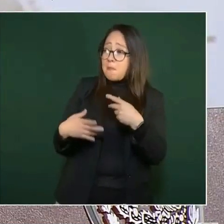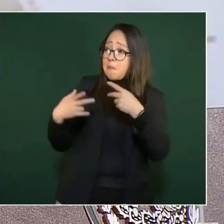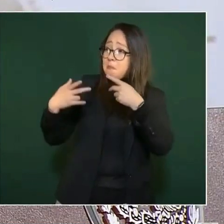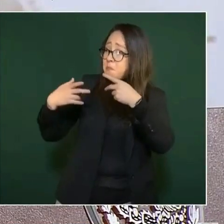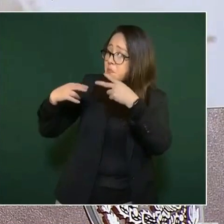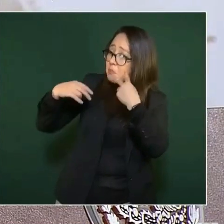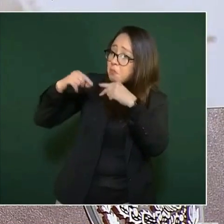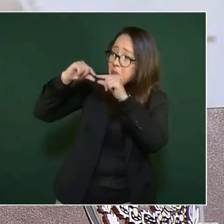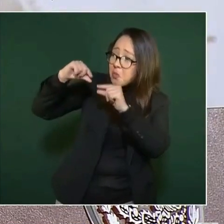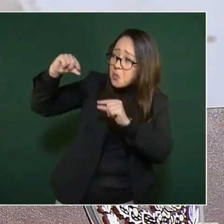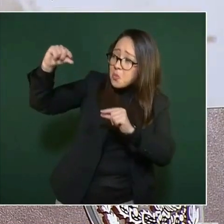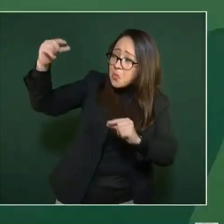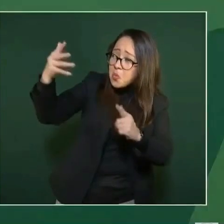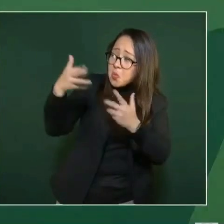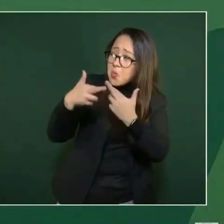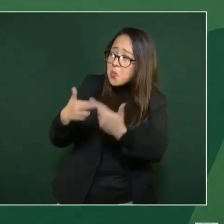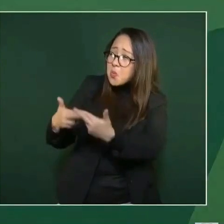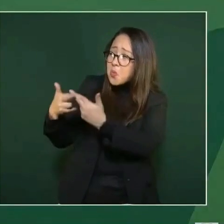Ahora no,